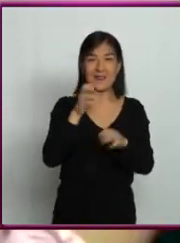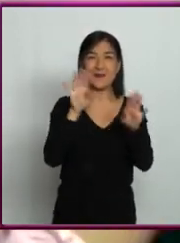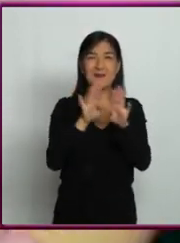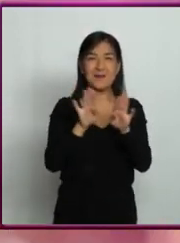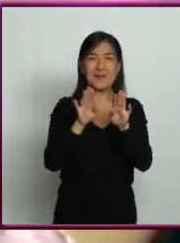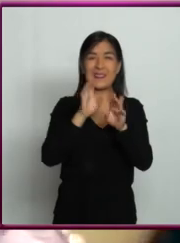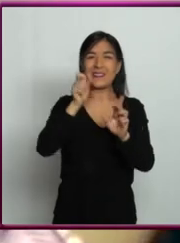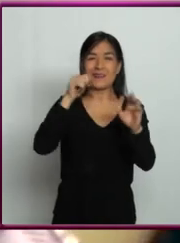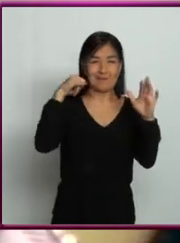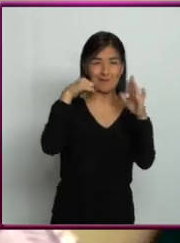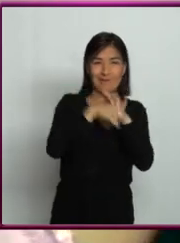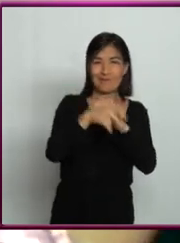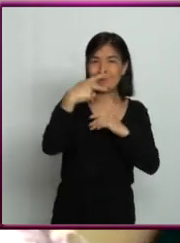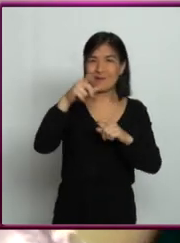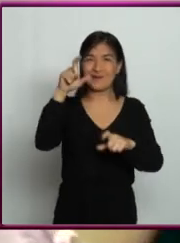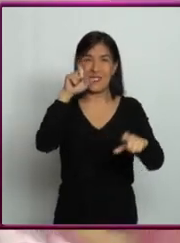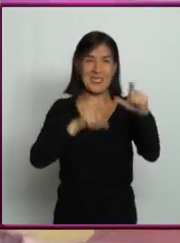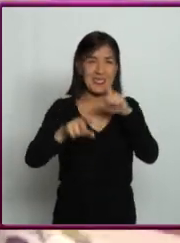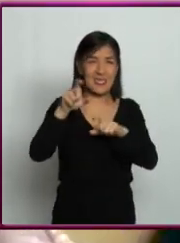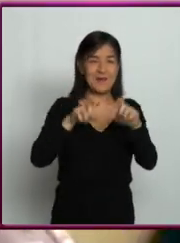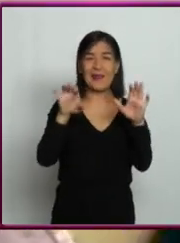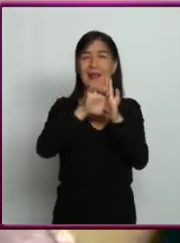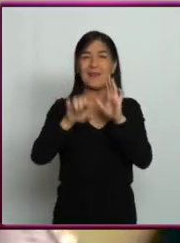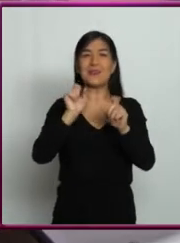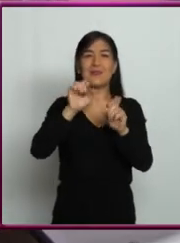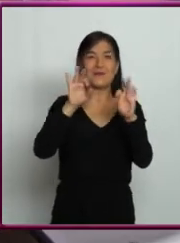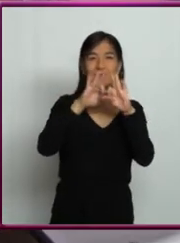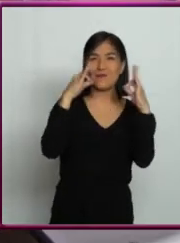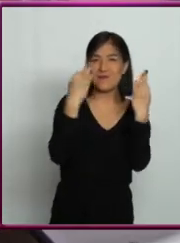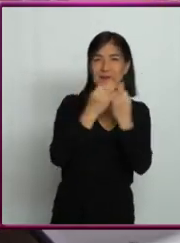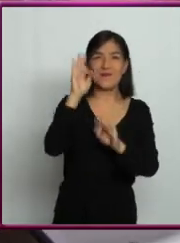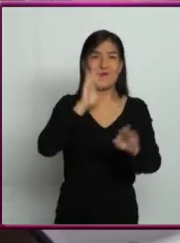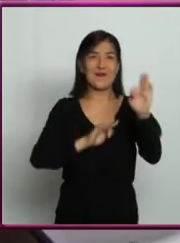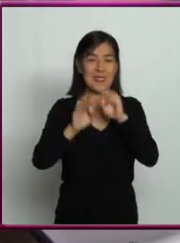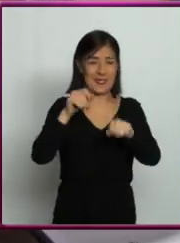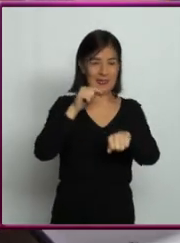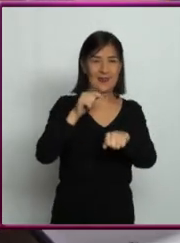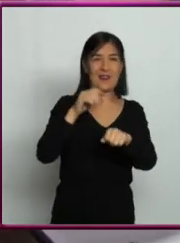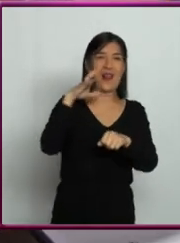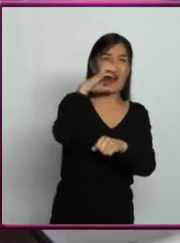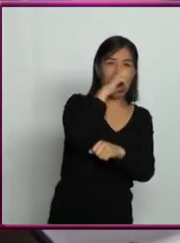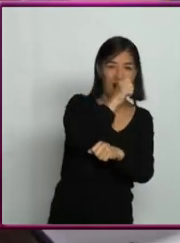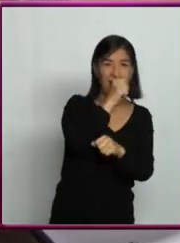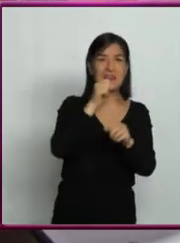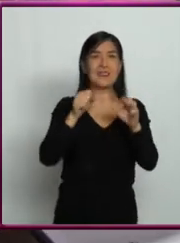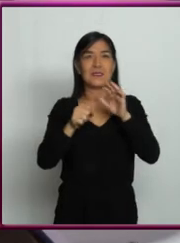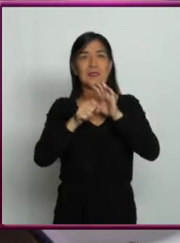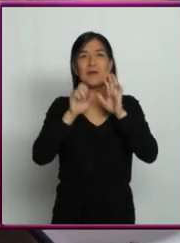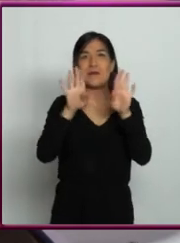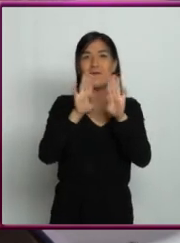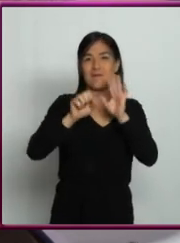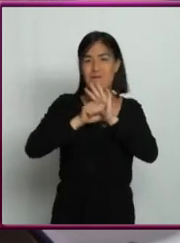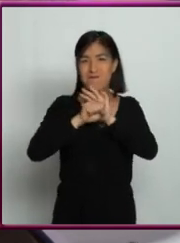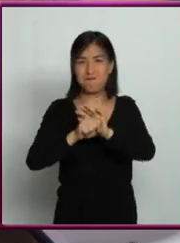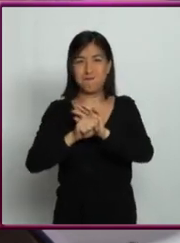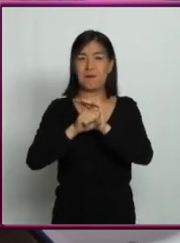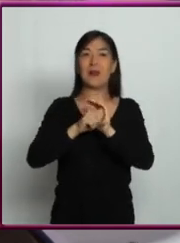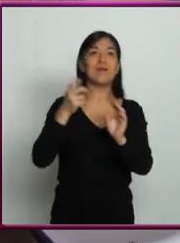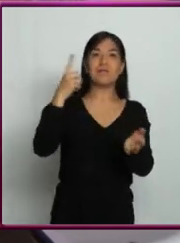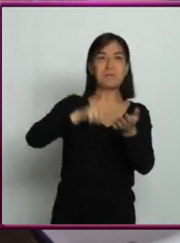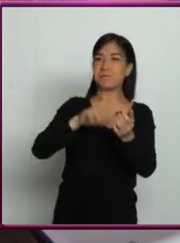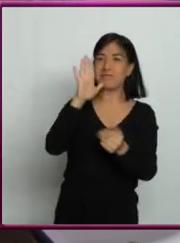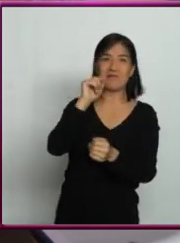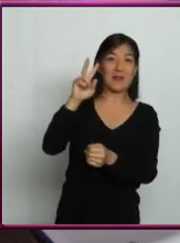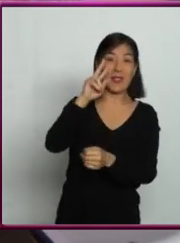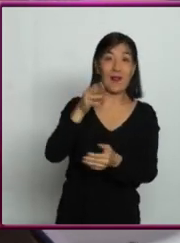detalles de la química, por ejemplo, y de la estructura física, de la temperatura, la presión, etcétera, no podíamos verlos.